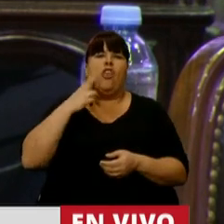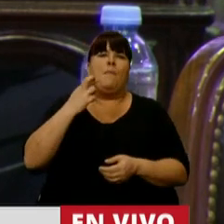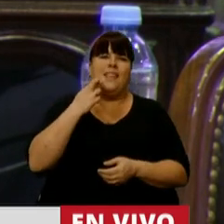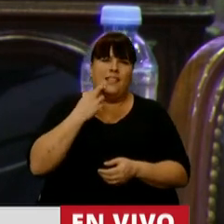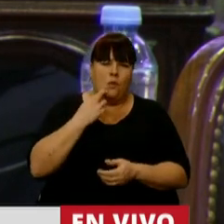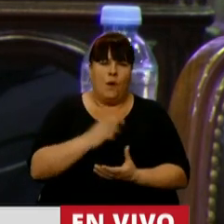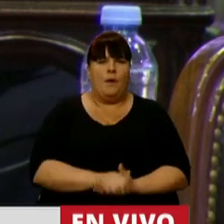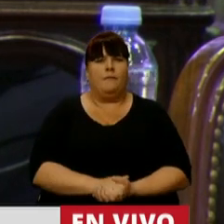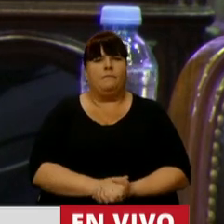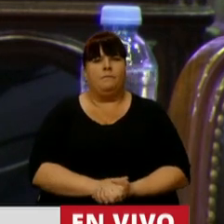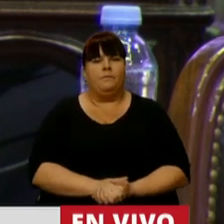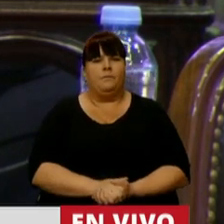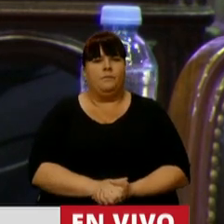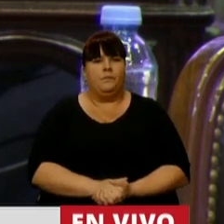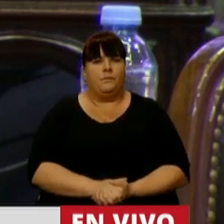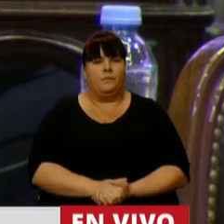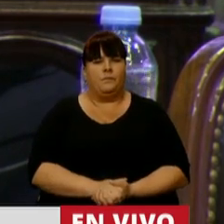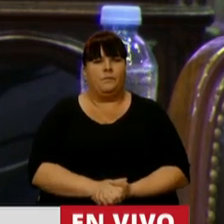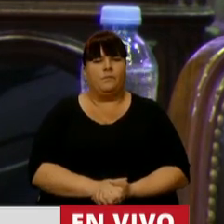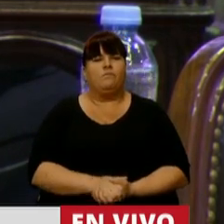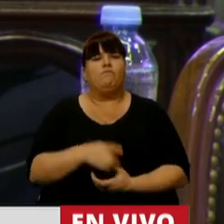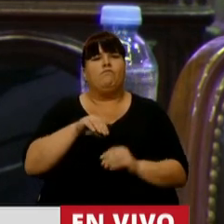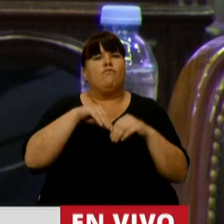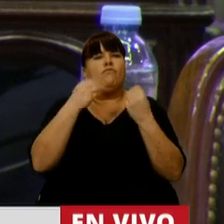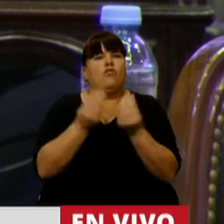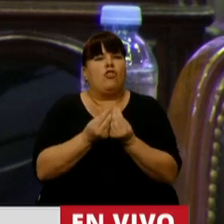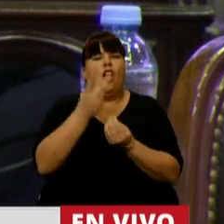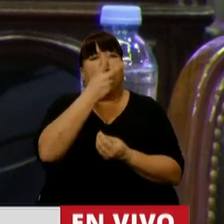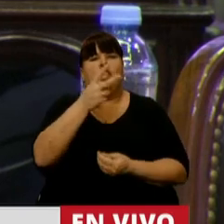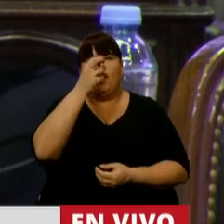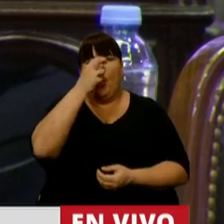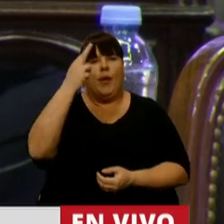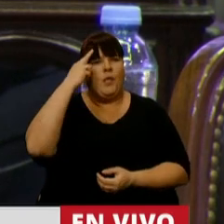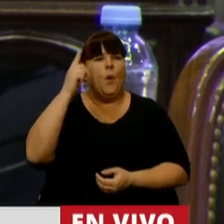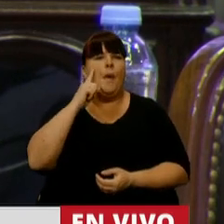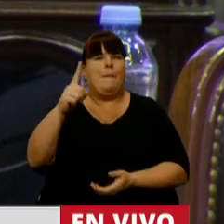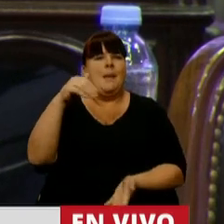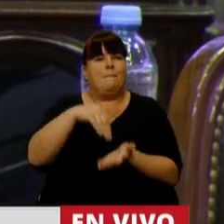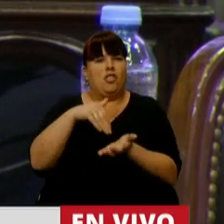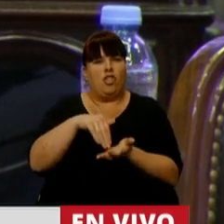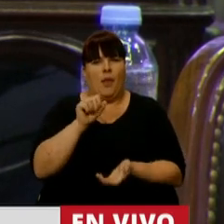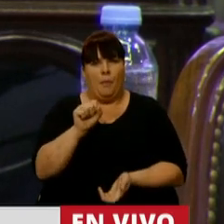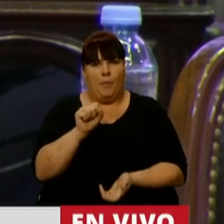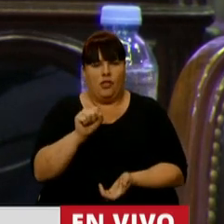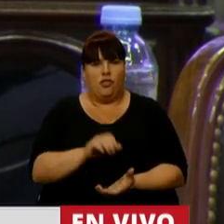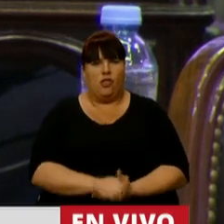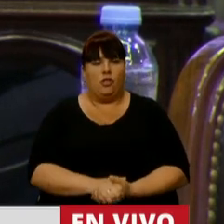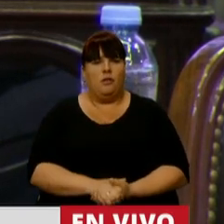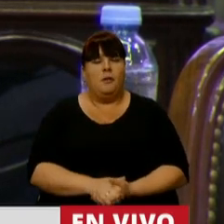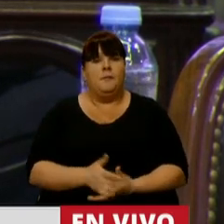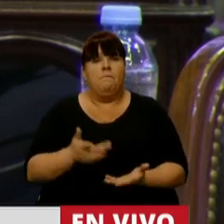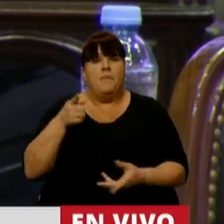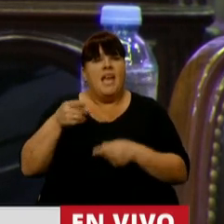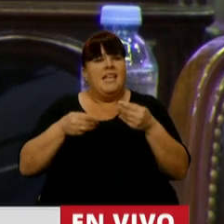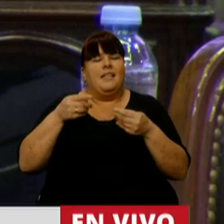reconducido. Se trata de un monto total de 229.000 millones de pesos, por lo que